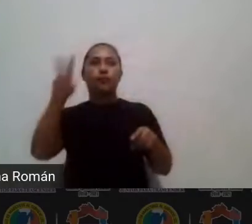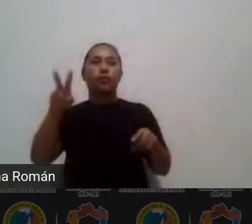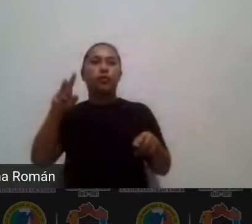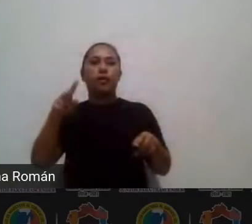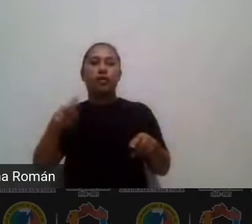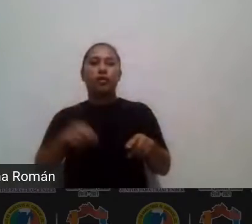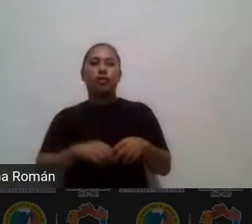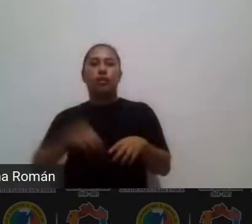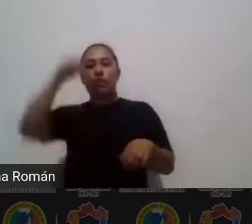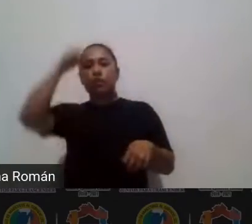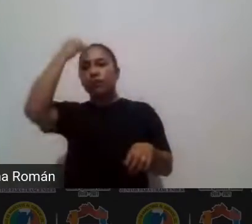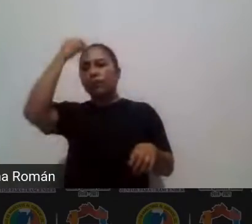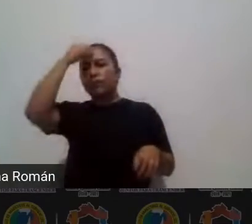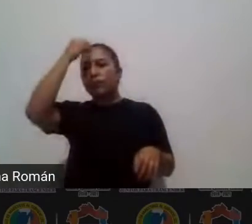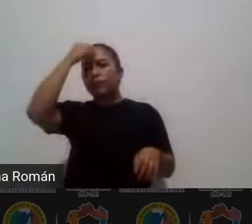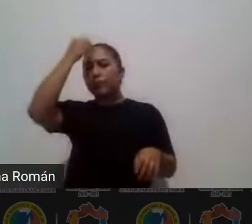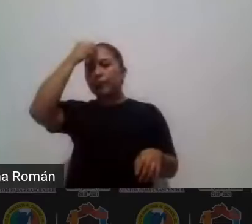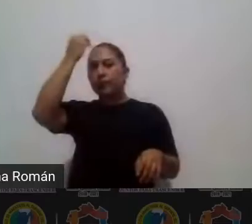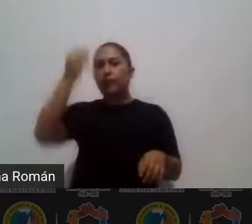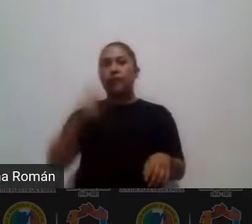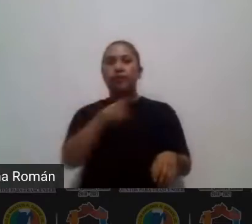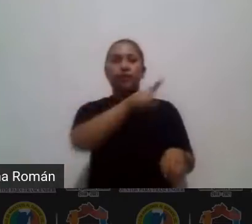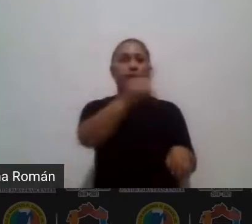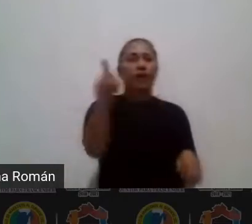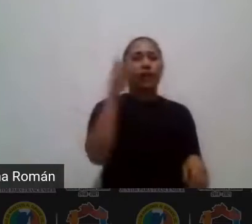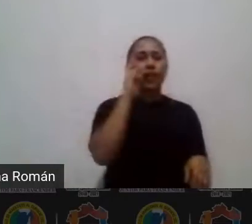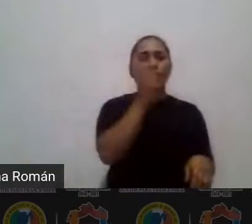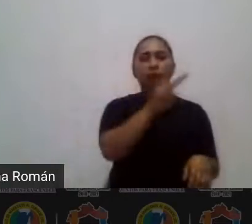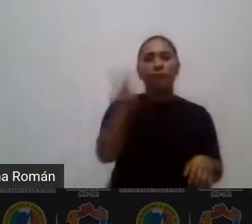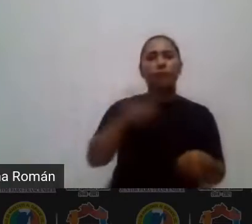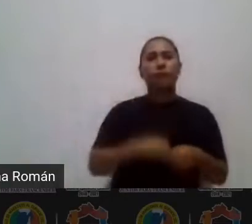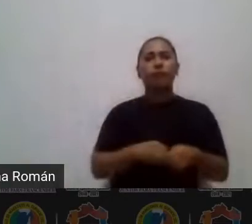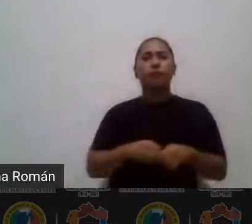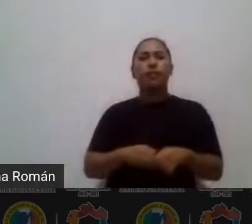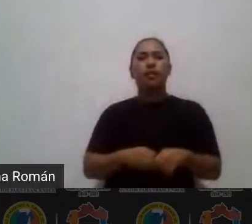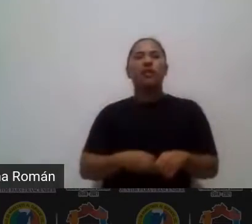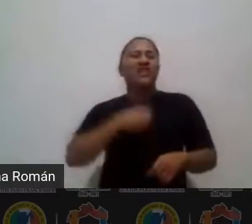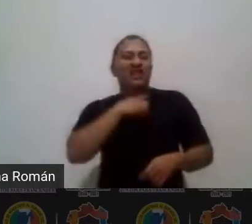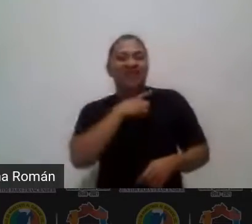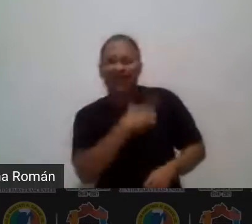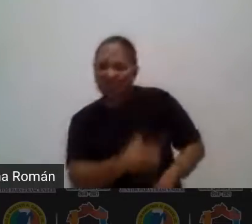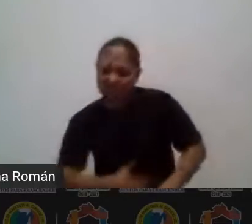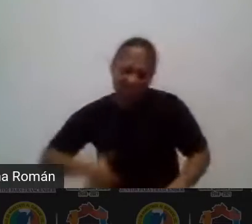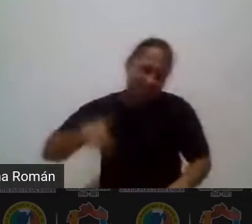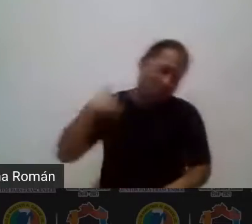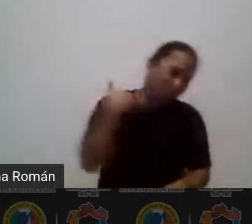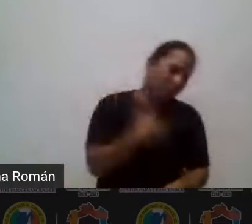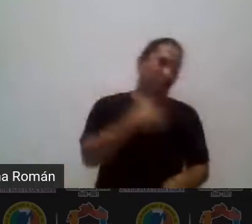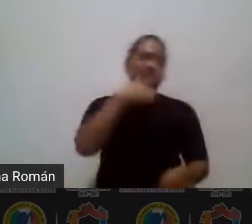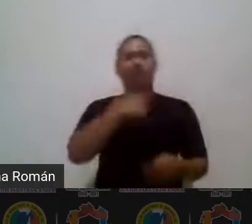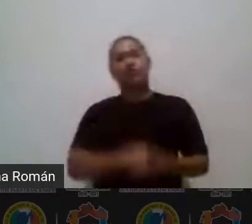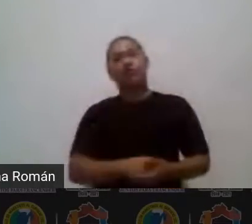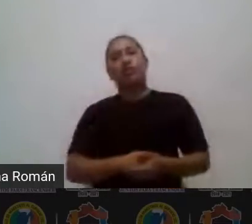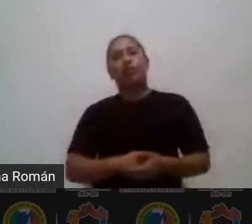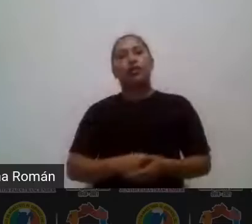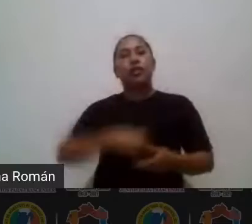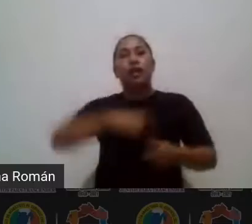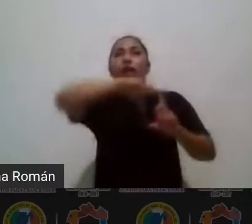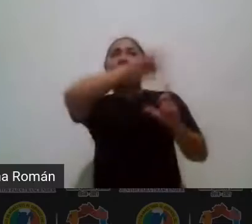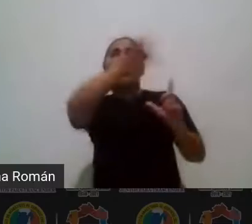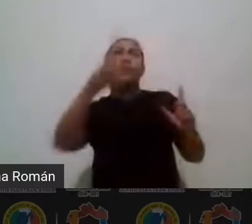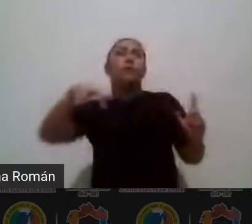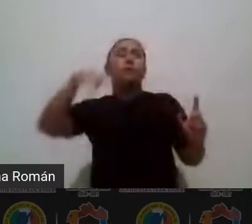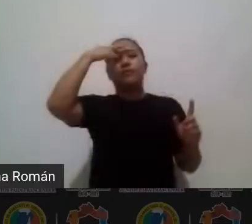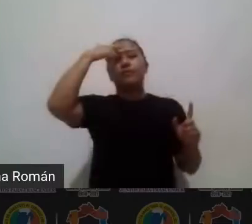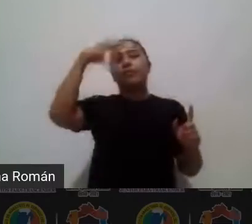verdad nos daba mucho gusto de que en méxico ya se estaban haciendo estos intentos y les digo la muestra más cercana pues son los